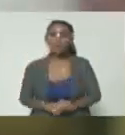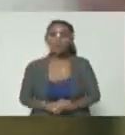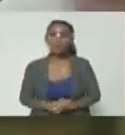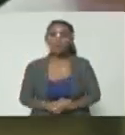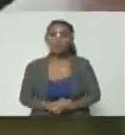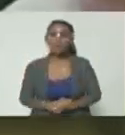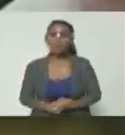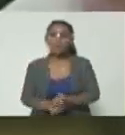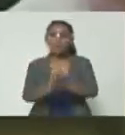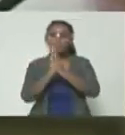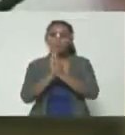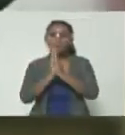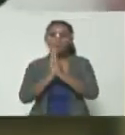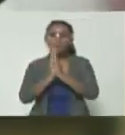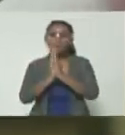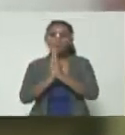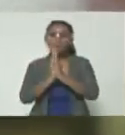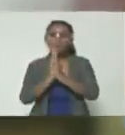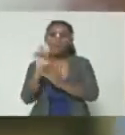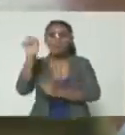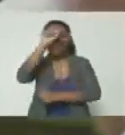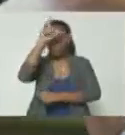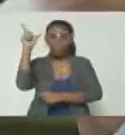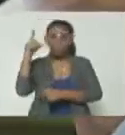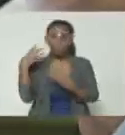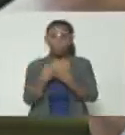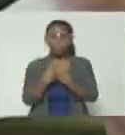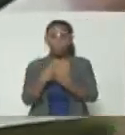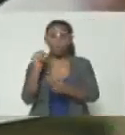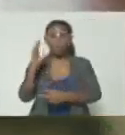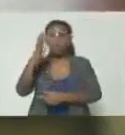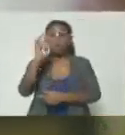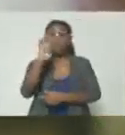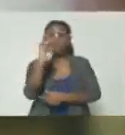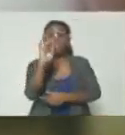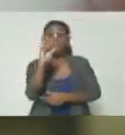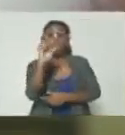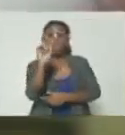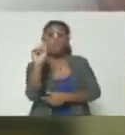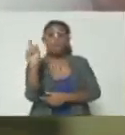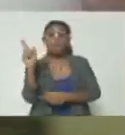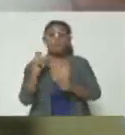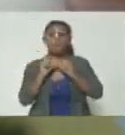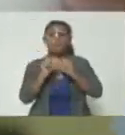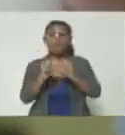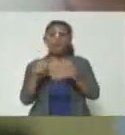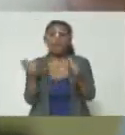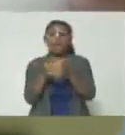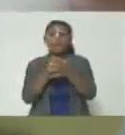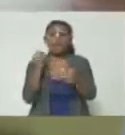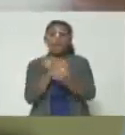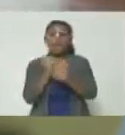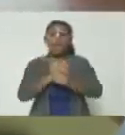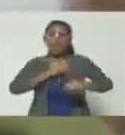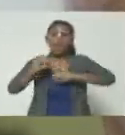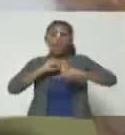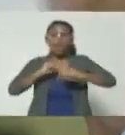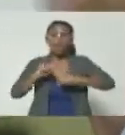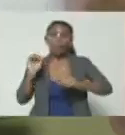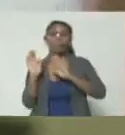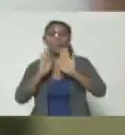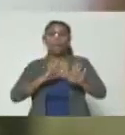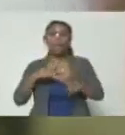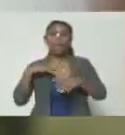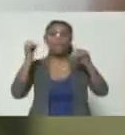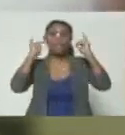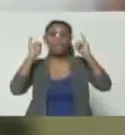por favor ese es Leopoldo López con Freddy Guevara mantener el equipo de trabajo activo para apoyar la fiesta de